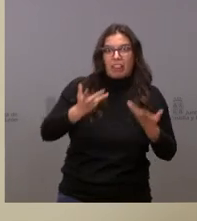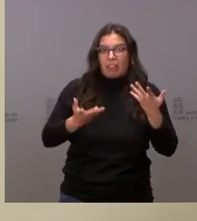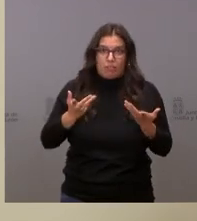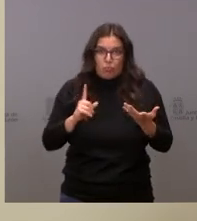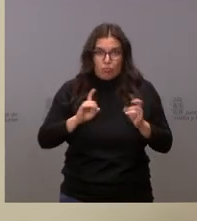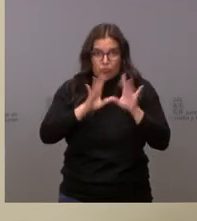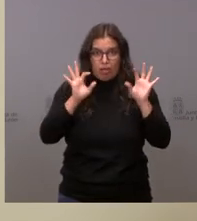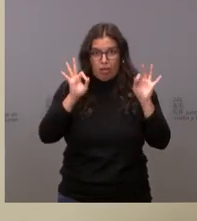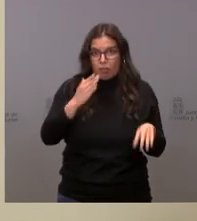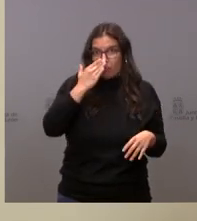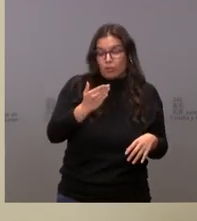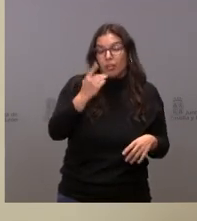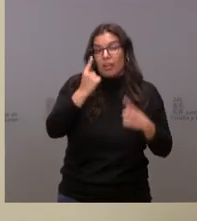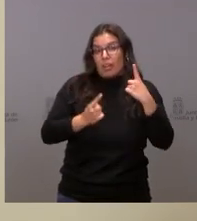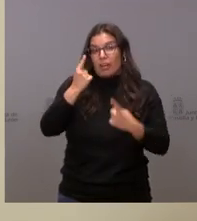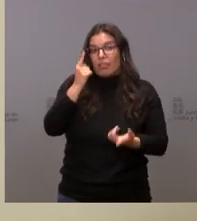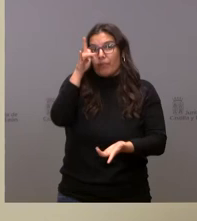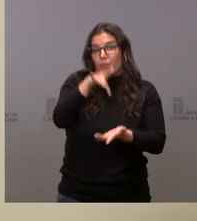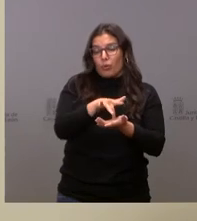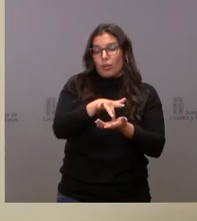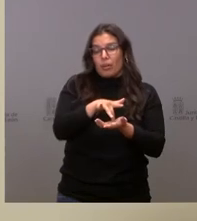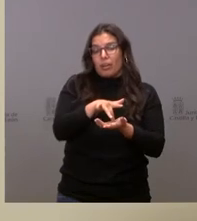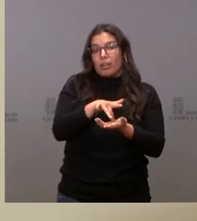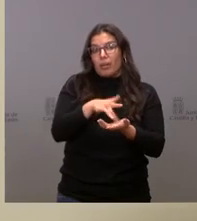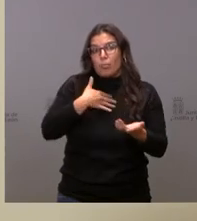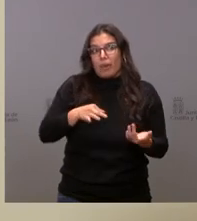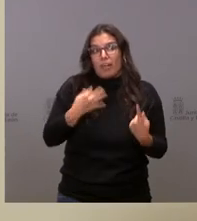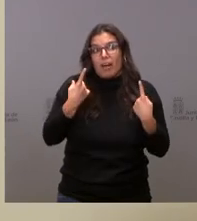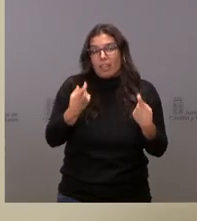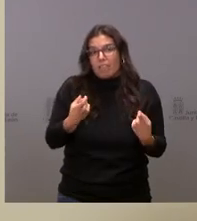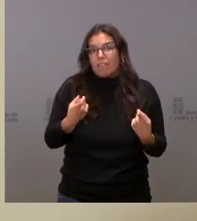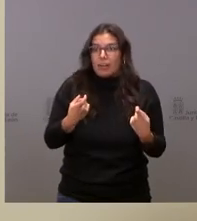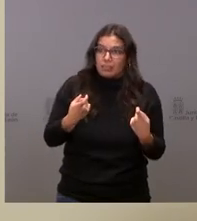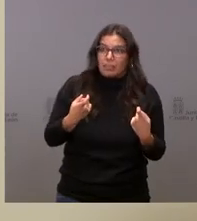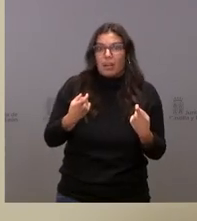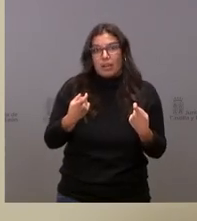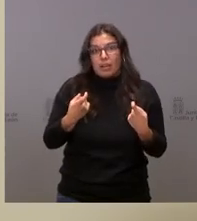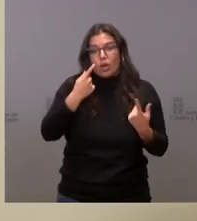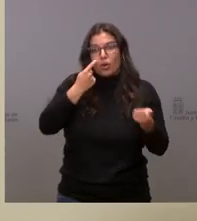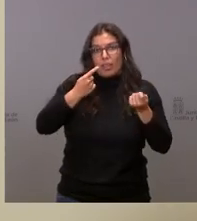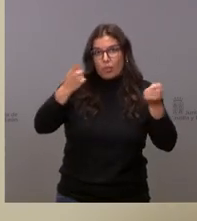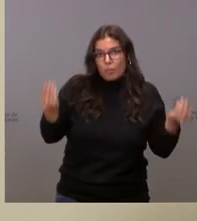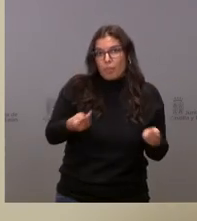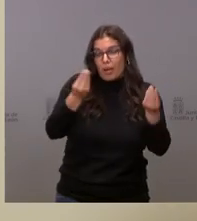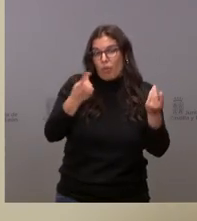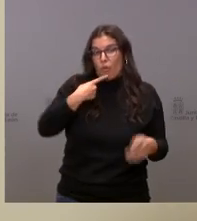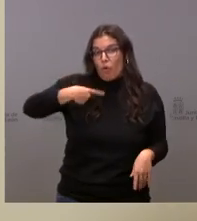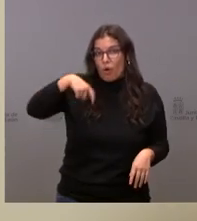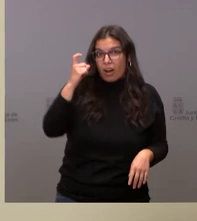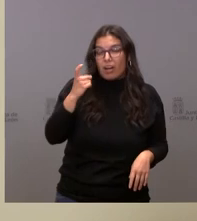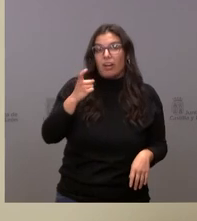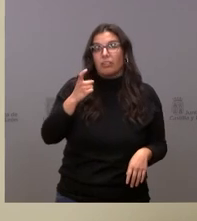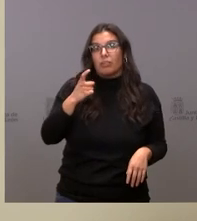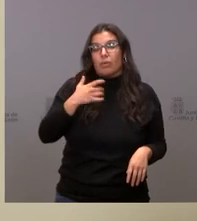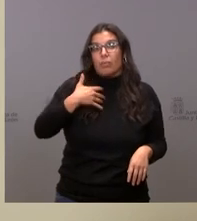veces ocurren estas cosas y que quizás estamos necesitados de mejorar nuestra coordinación a mí me hubiera encantado poder hablar